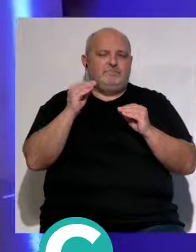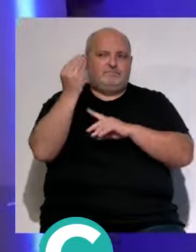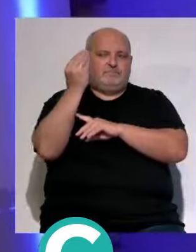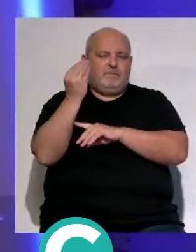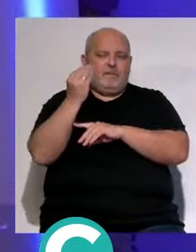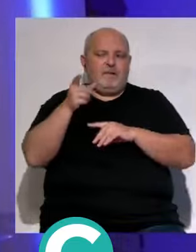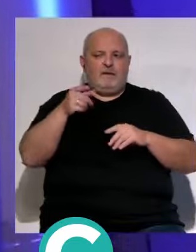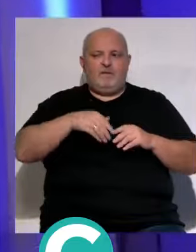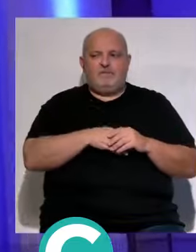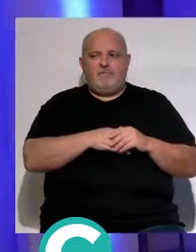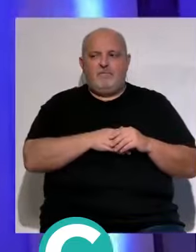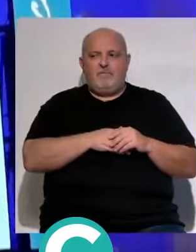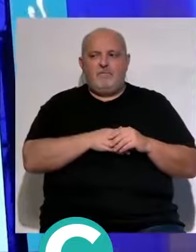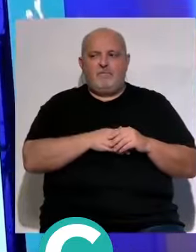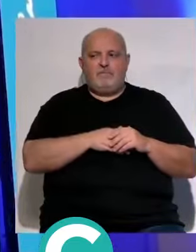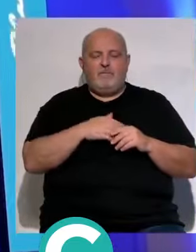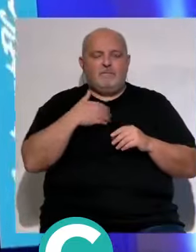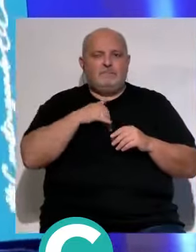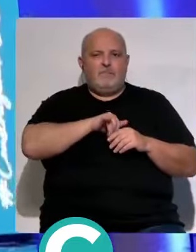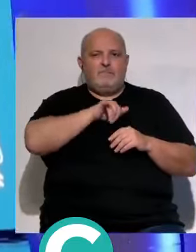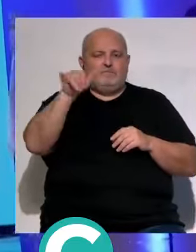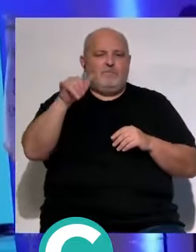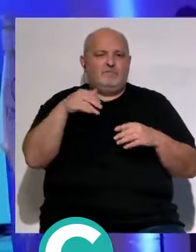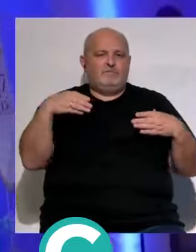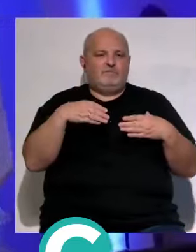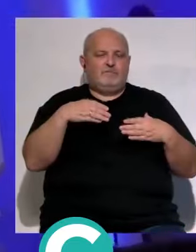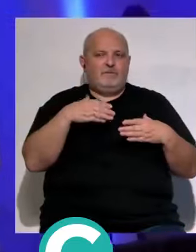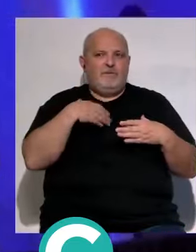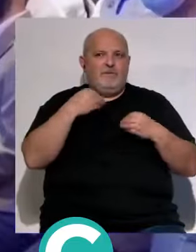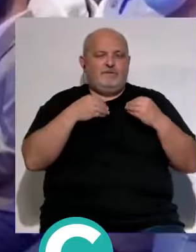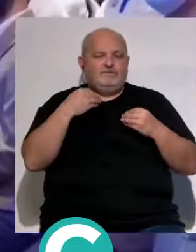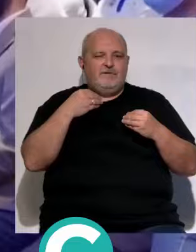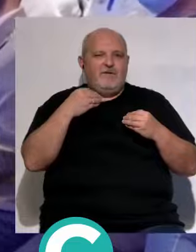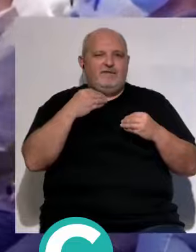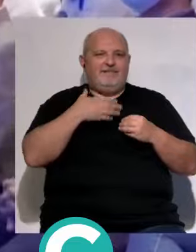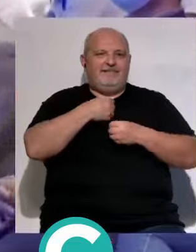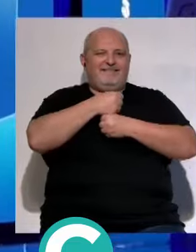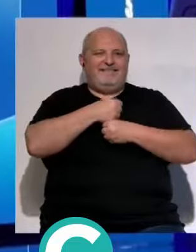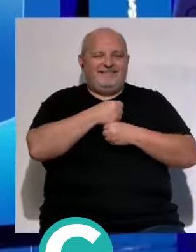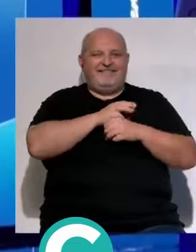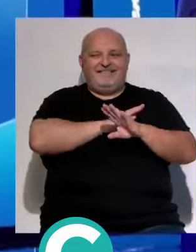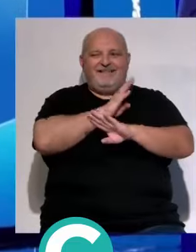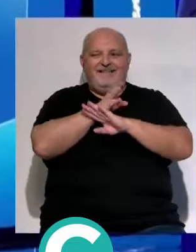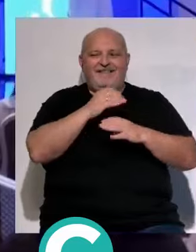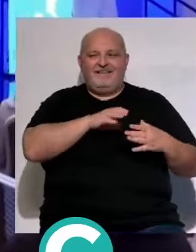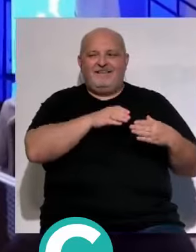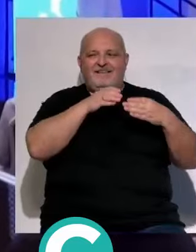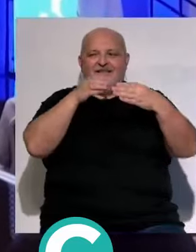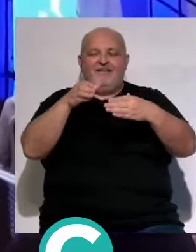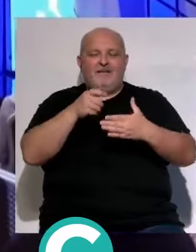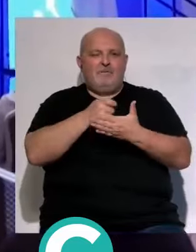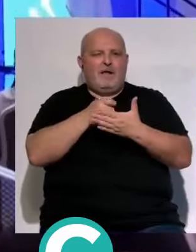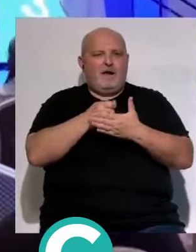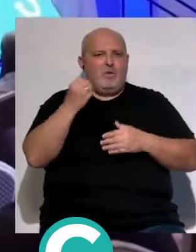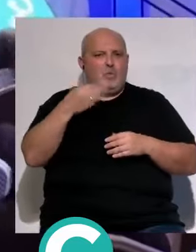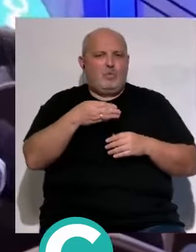Jorge Mágico González yo hubiera fletado un avión con todos los guardianes de la galaxia esto que también el Cádiz todo España además eso no lo paga